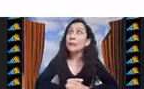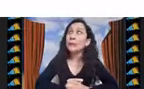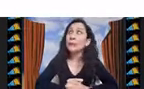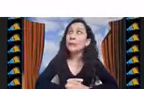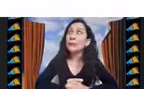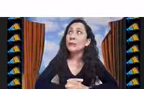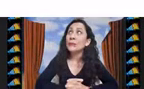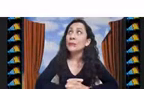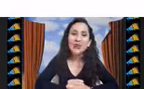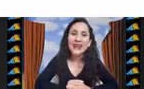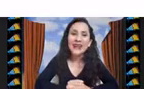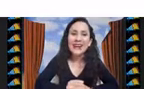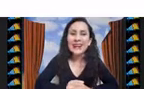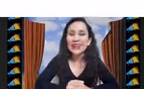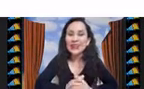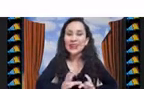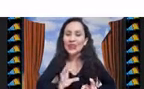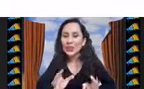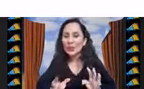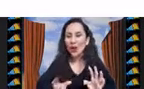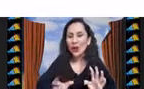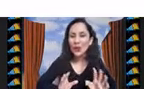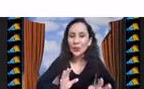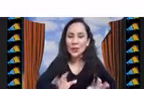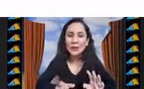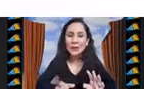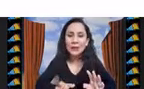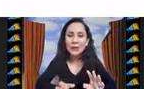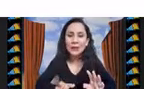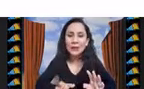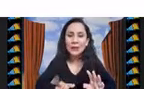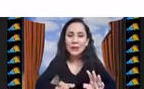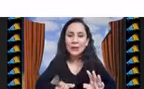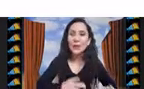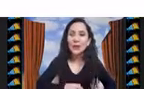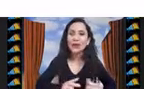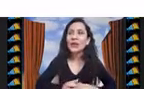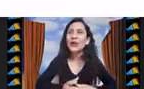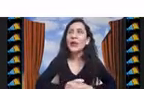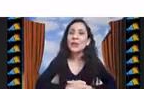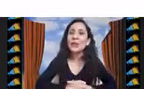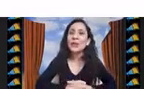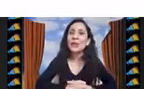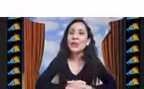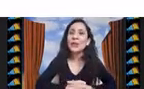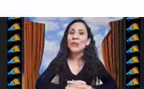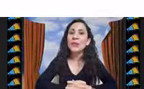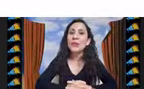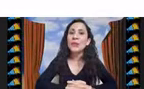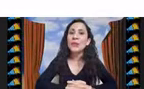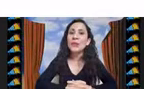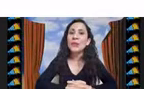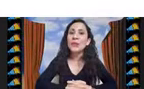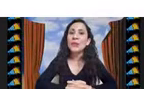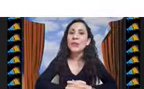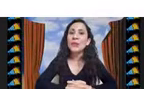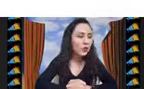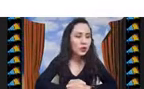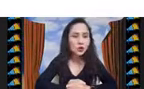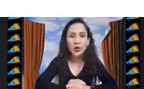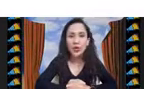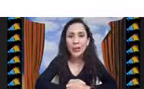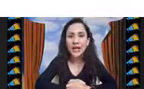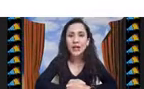BPP, digamos que es tipo como un problema de mochila, como el anterior, pero aquí ya no voy a